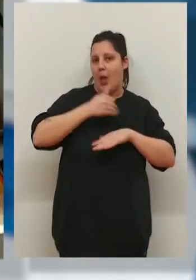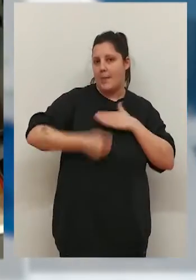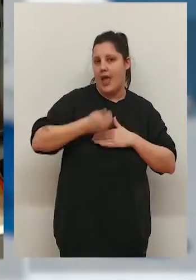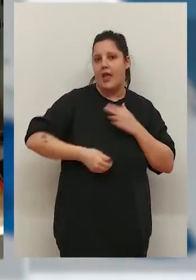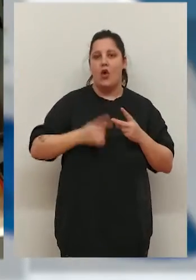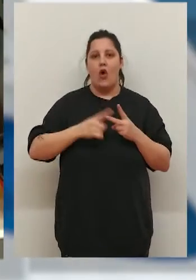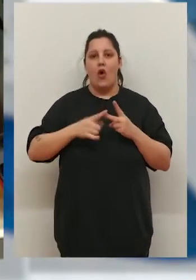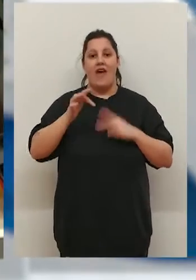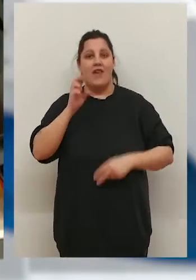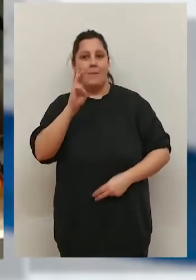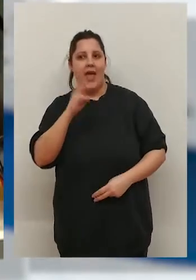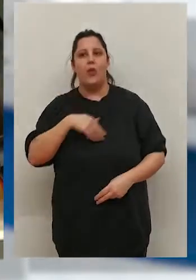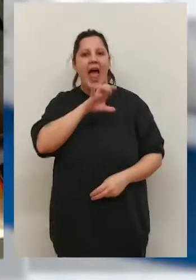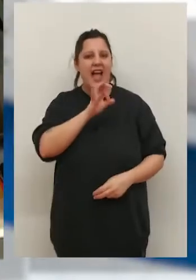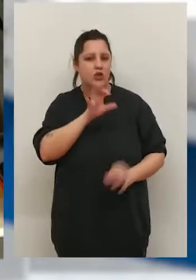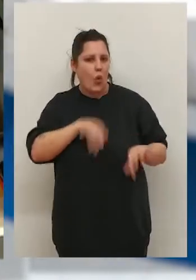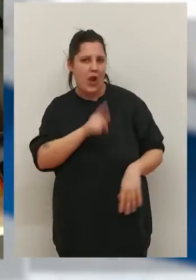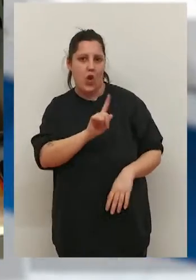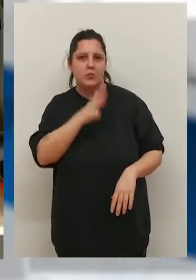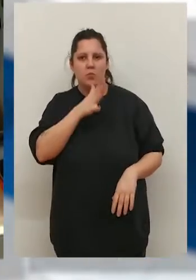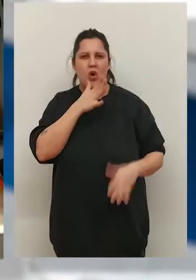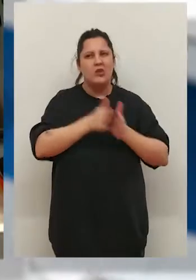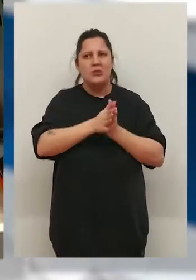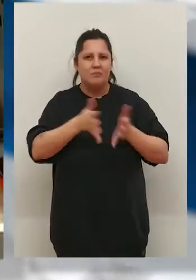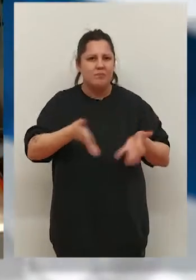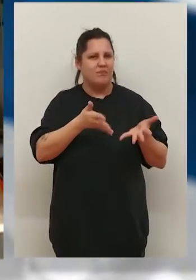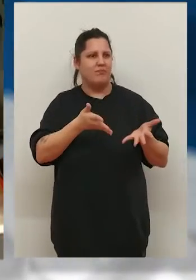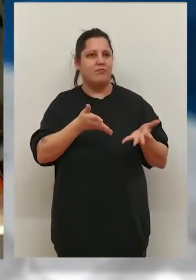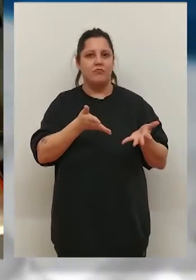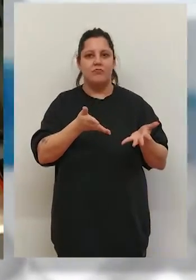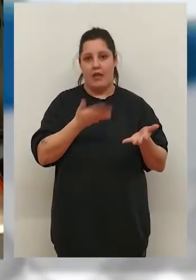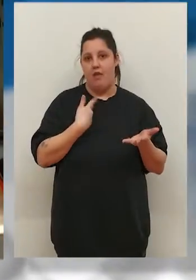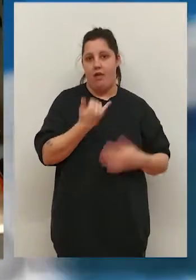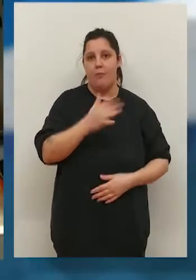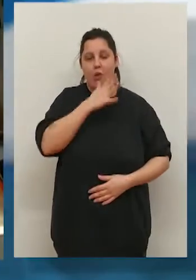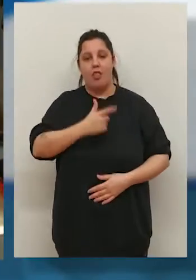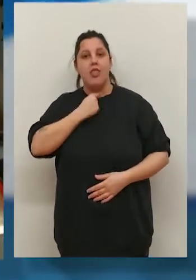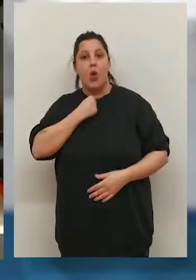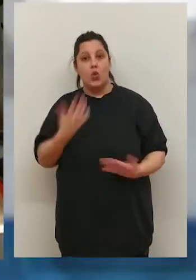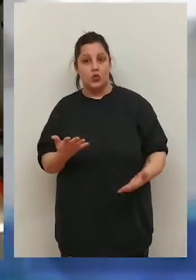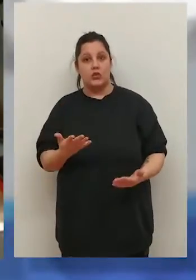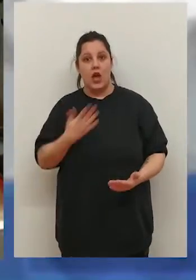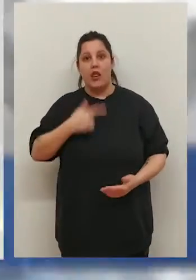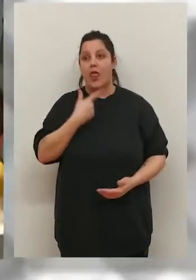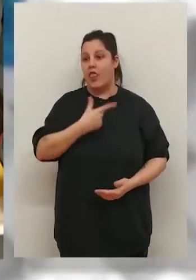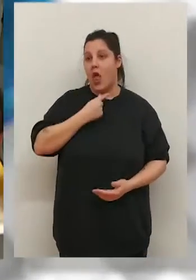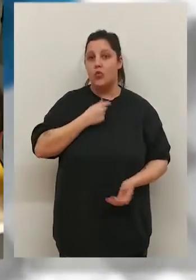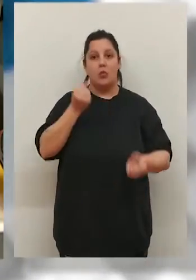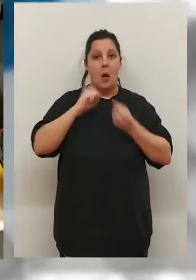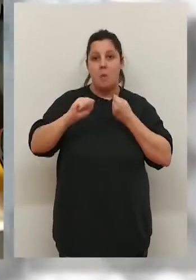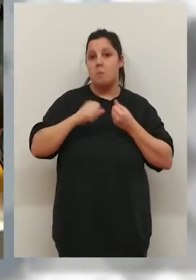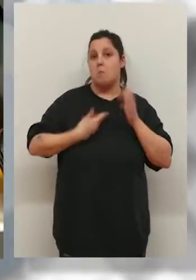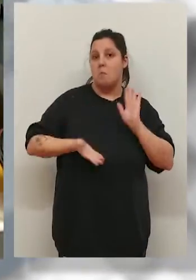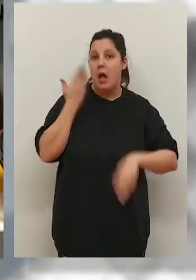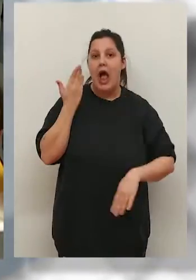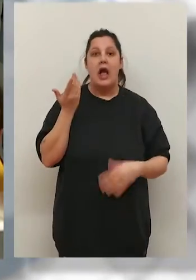Lo bueno que tienen los grados medios y la FP es que no es como la ESO que te desanima más porque no estás estudiando algo que te guste. Esto es algo que te gusta, es algo